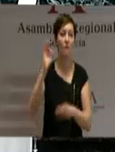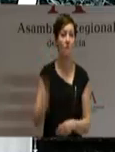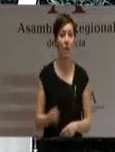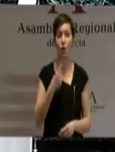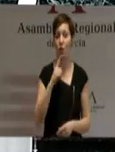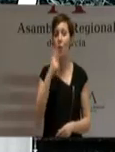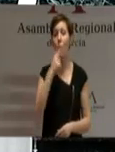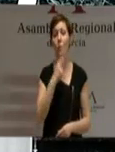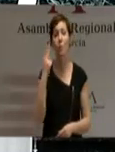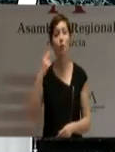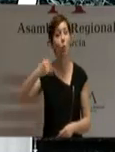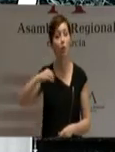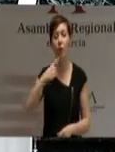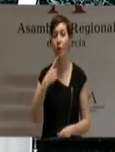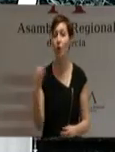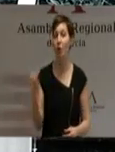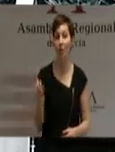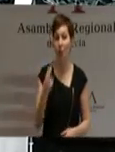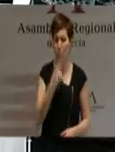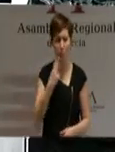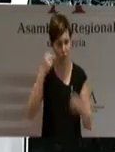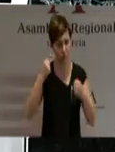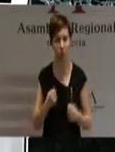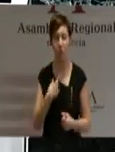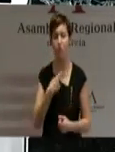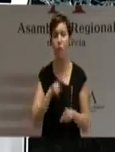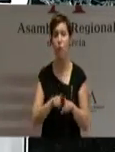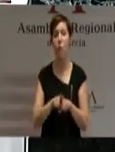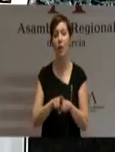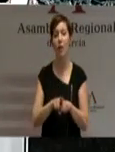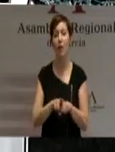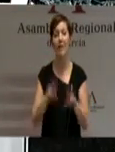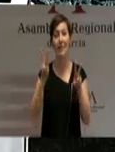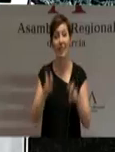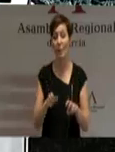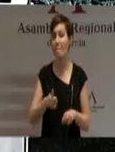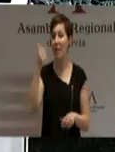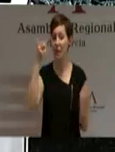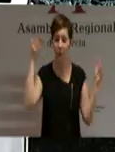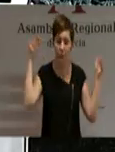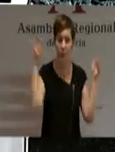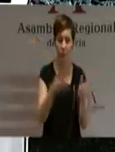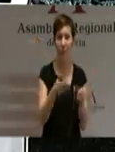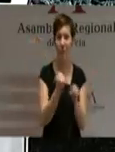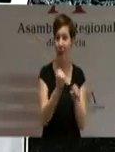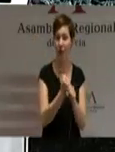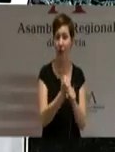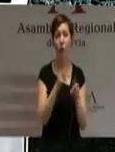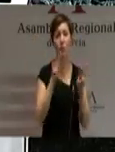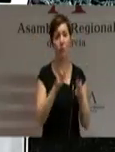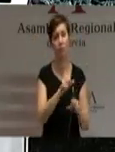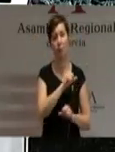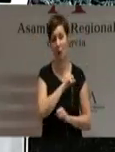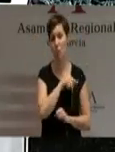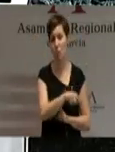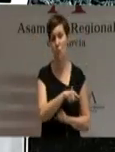comprometo estrictamente. A ningún otro asunto dedicaré más tiempo que a la creación de empleo, al diálogo de mi